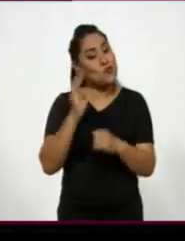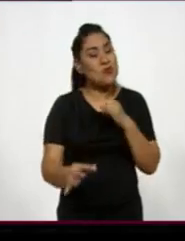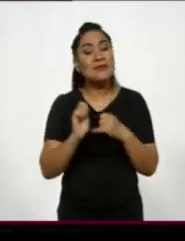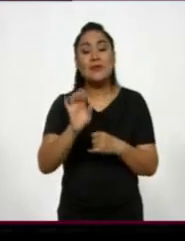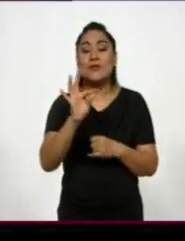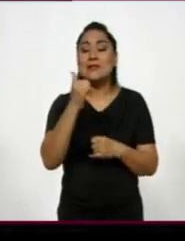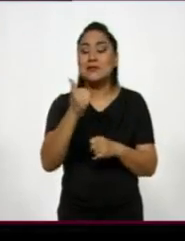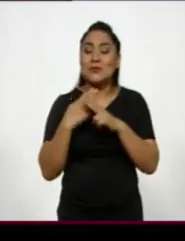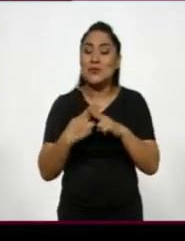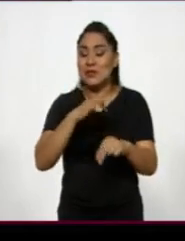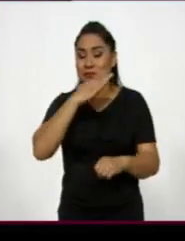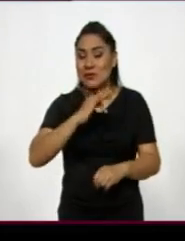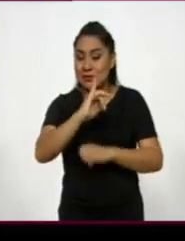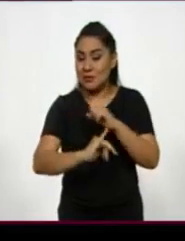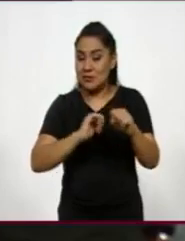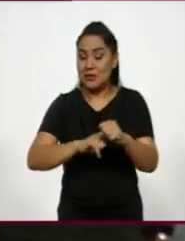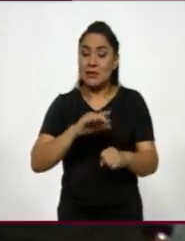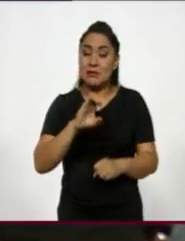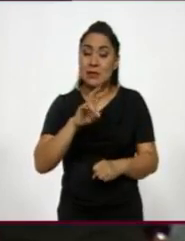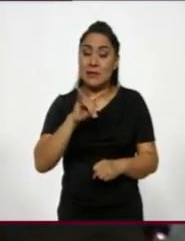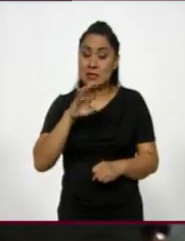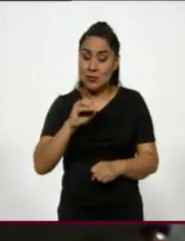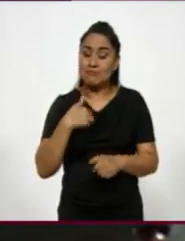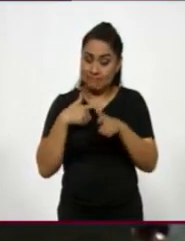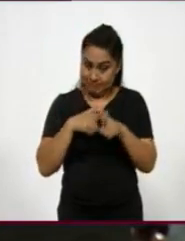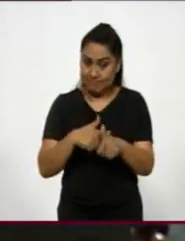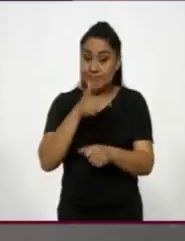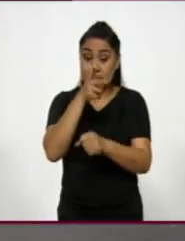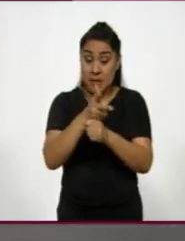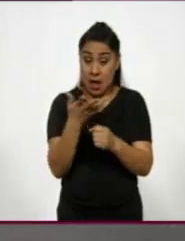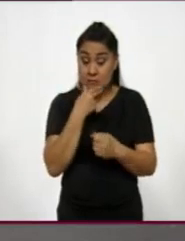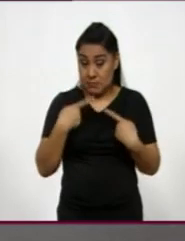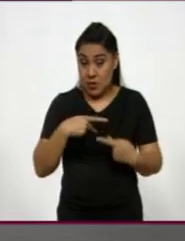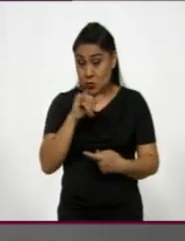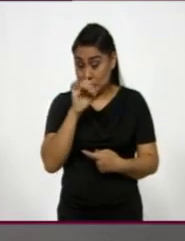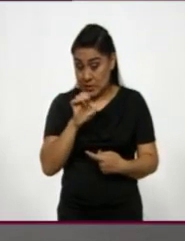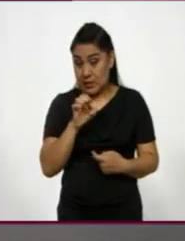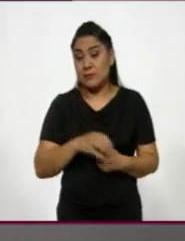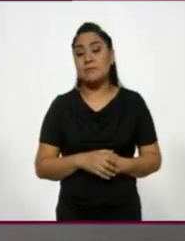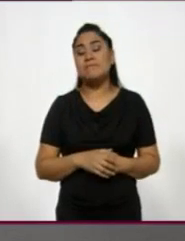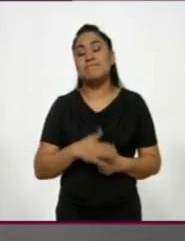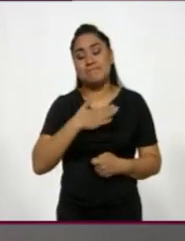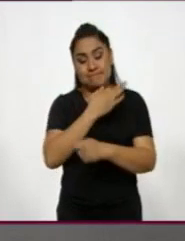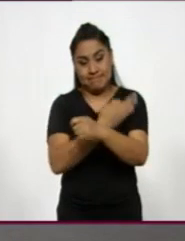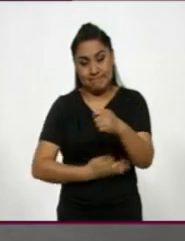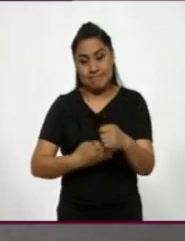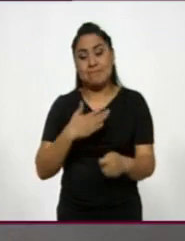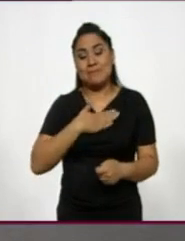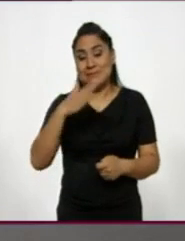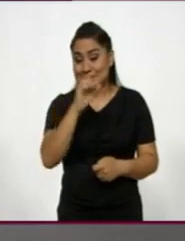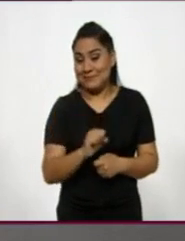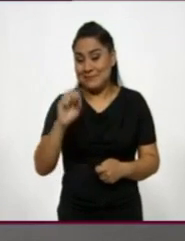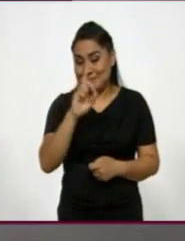46ª edición del Festival Internacional Cervantino. Seguiremos informando con imágenes de José Luis Cortés y Luis Virgilio. Muy buenas tardes y buen fin